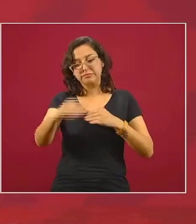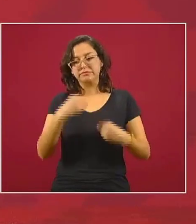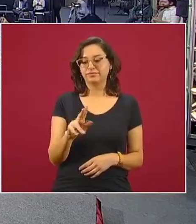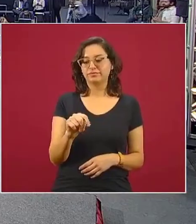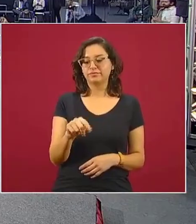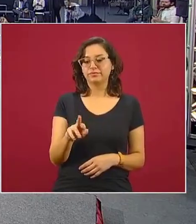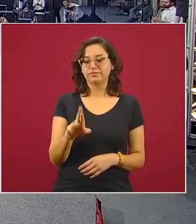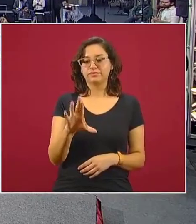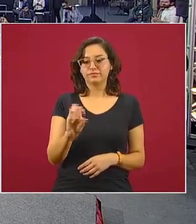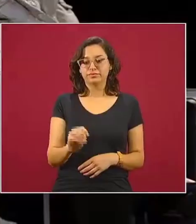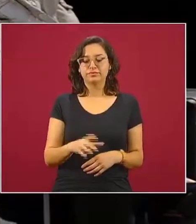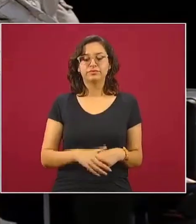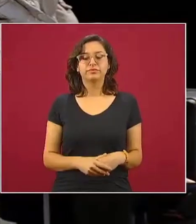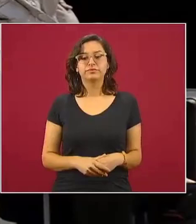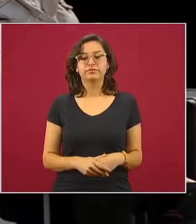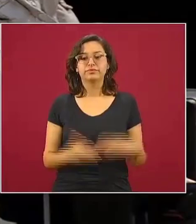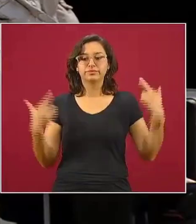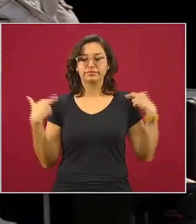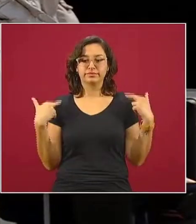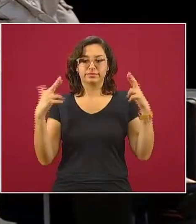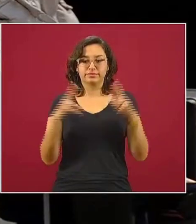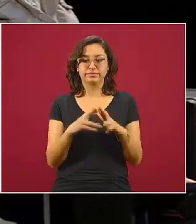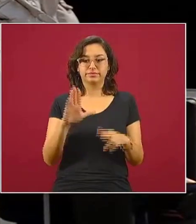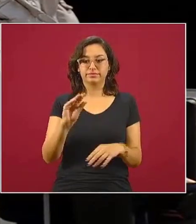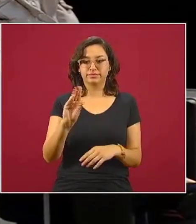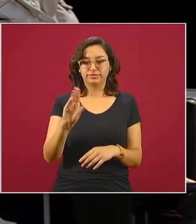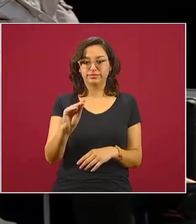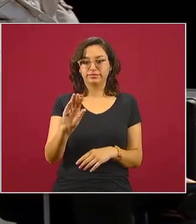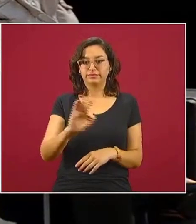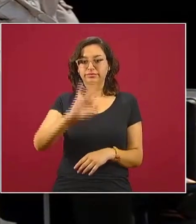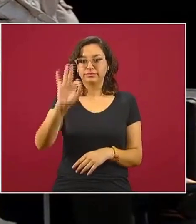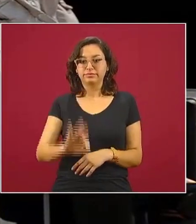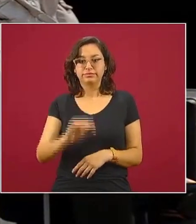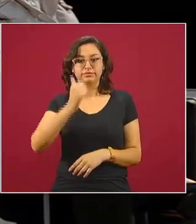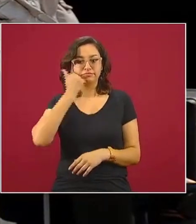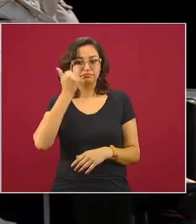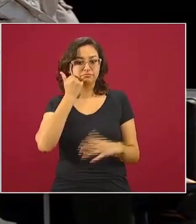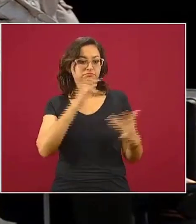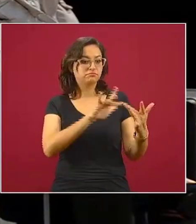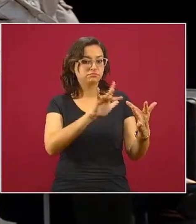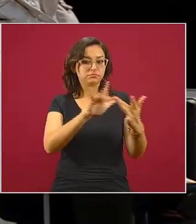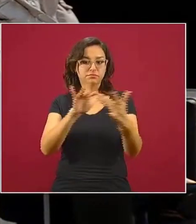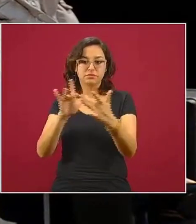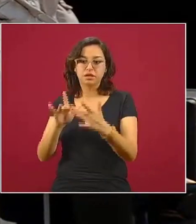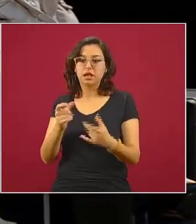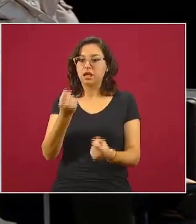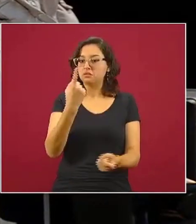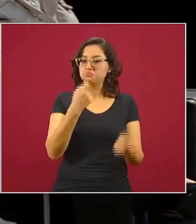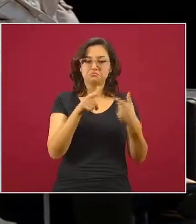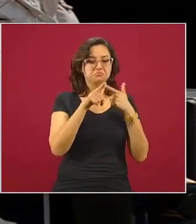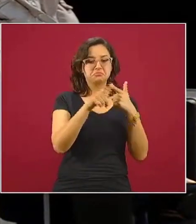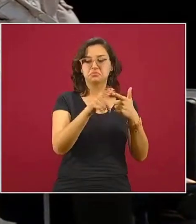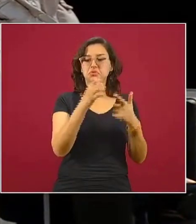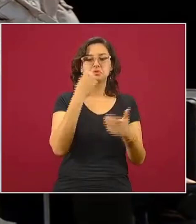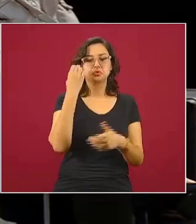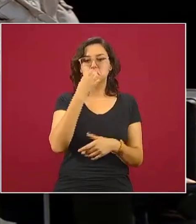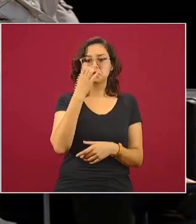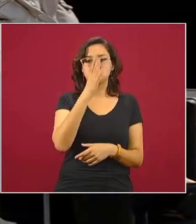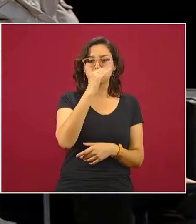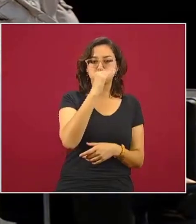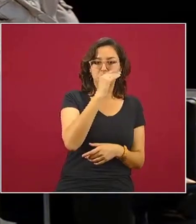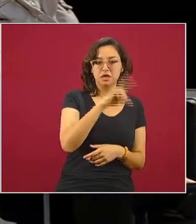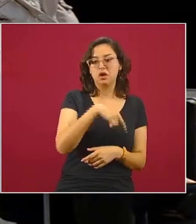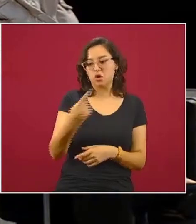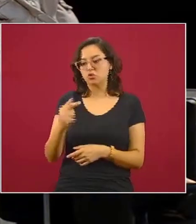saludable el 90% de los maestros han estado en comunicación con sus alumnos no muchos van a poder terminar el ciclo y continuar que va a pasar con los que no